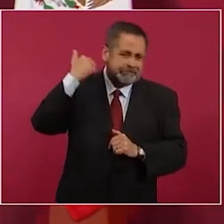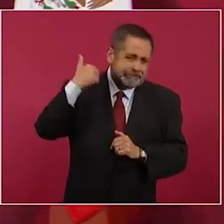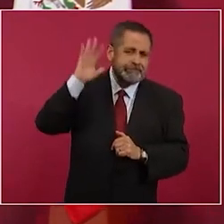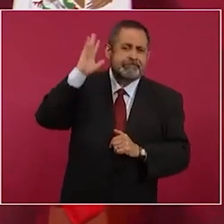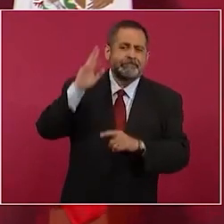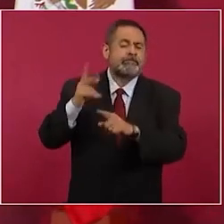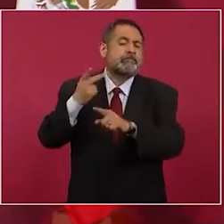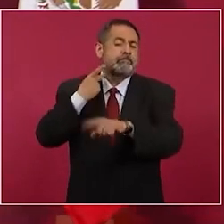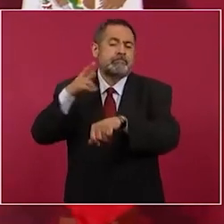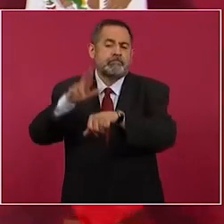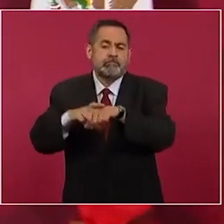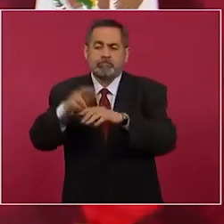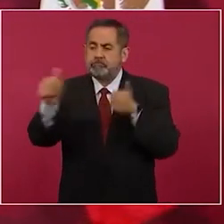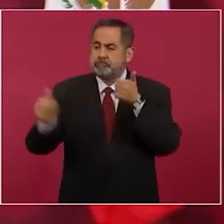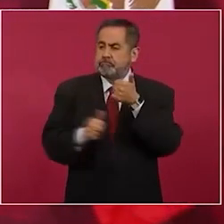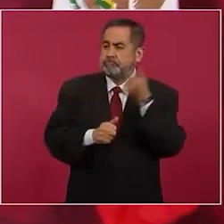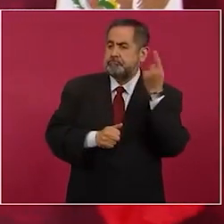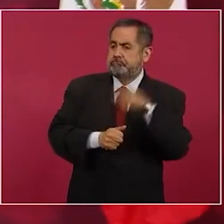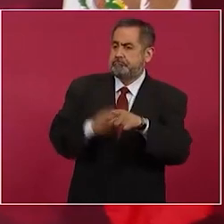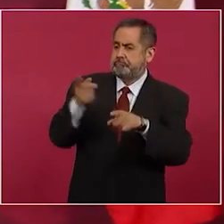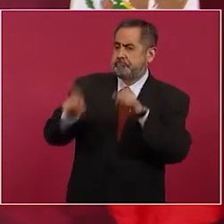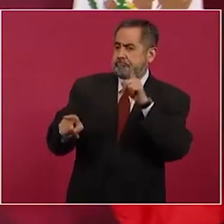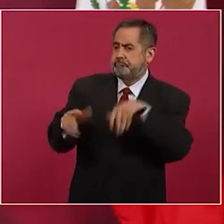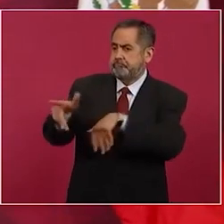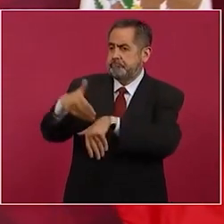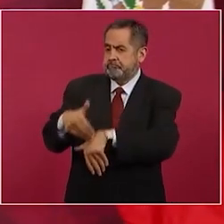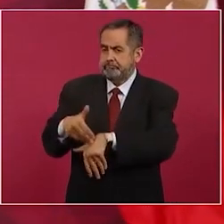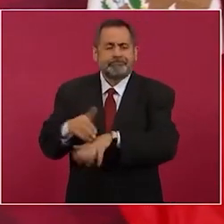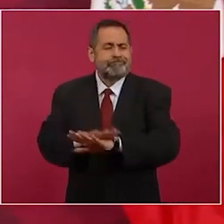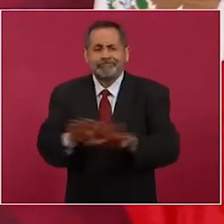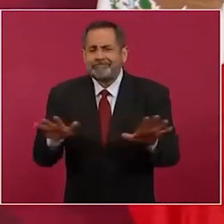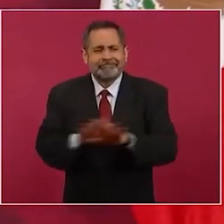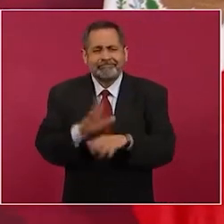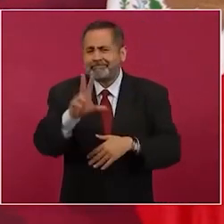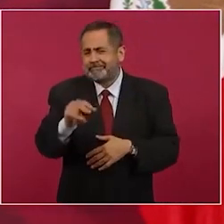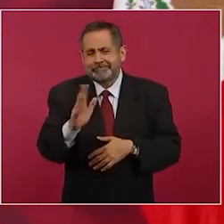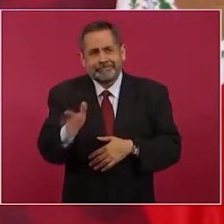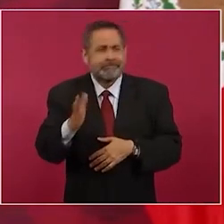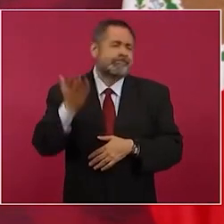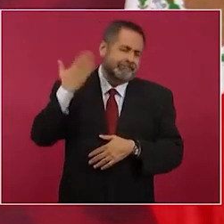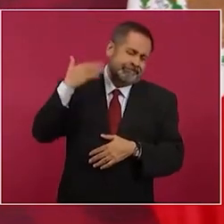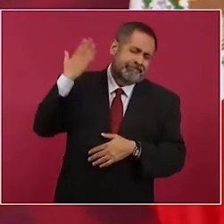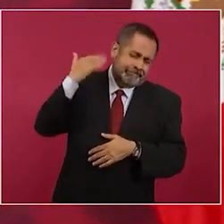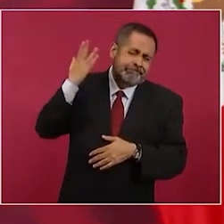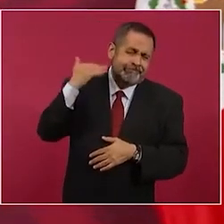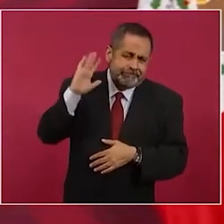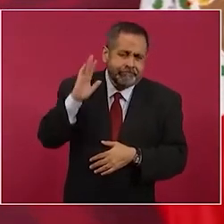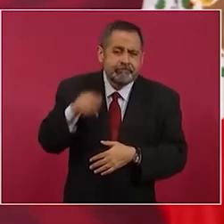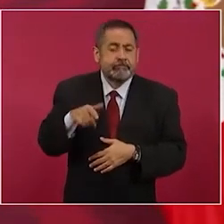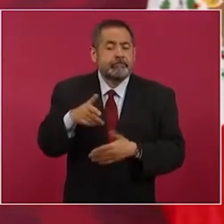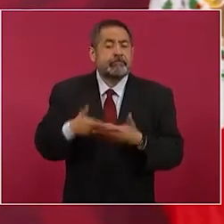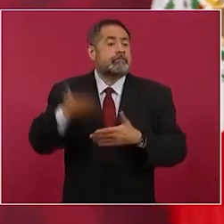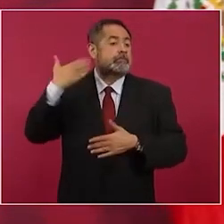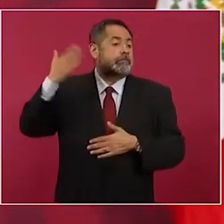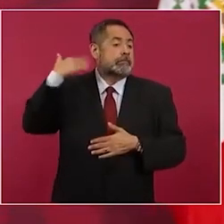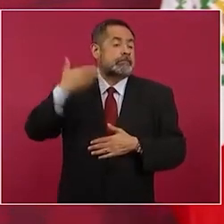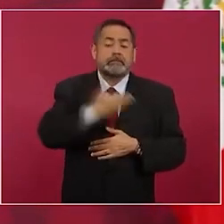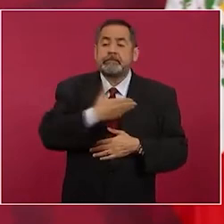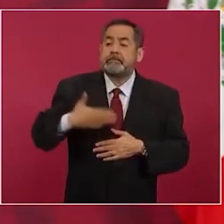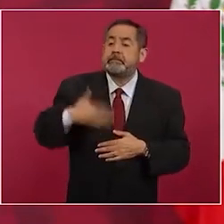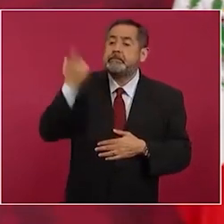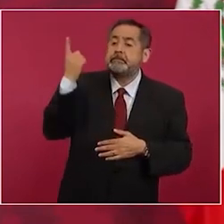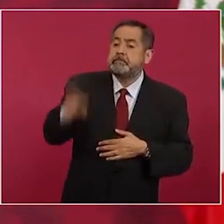un empleado del presidente y hacía lo que el presidente le ordenaba